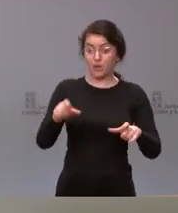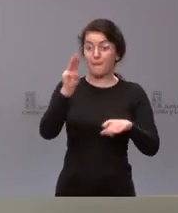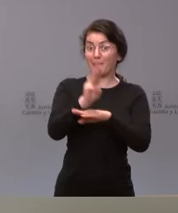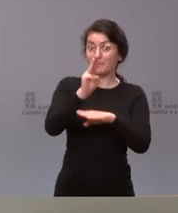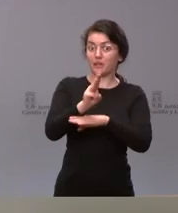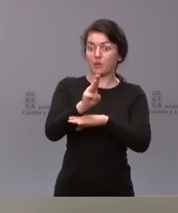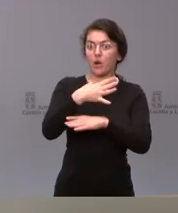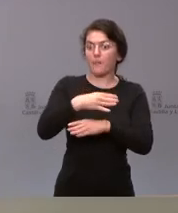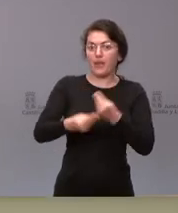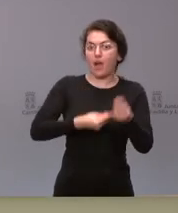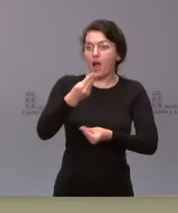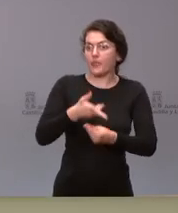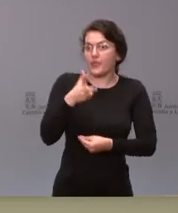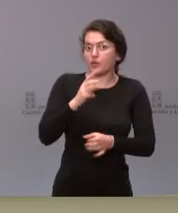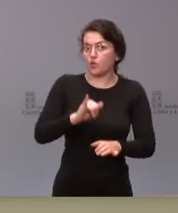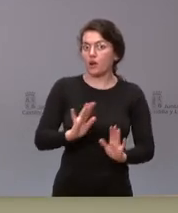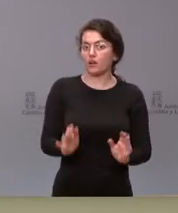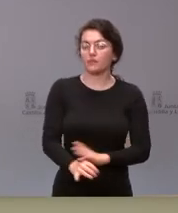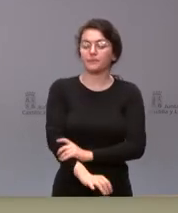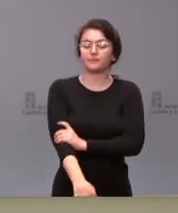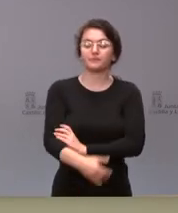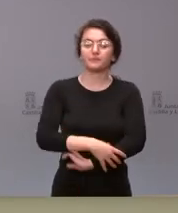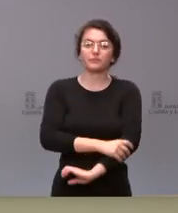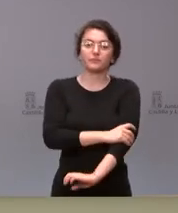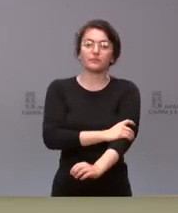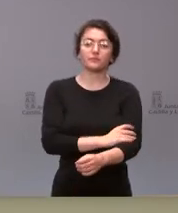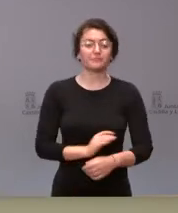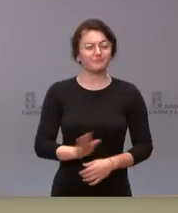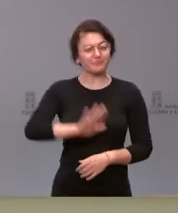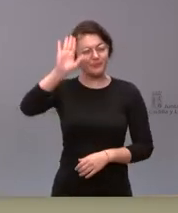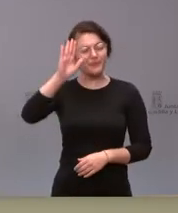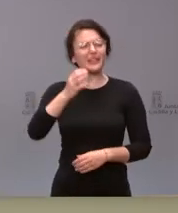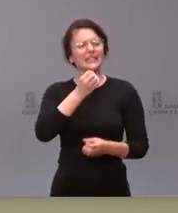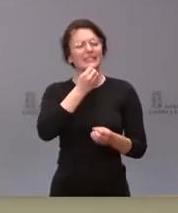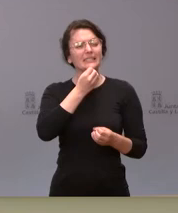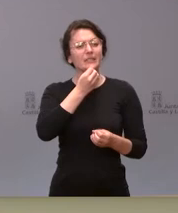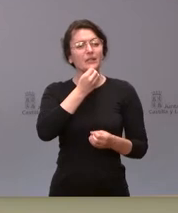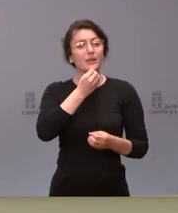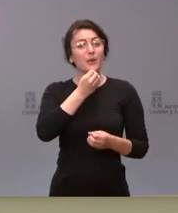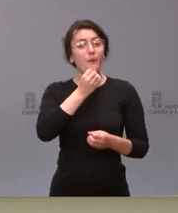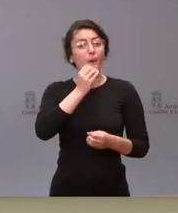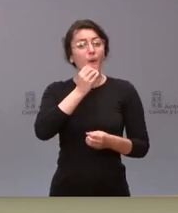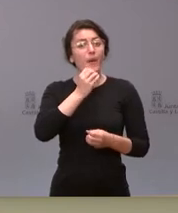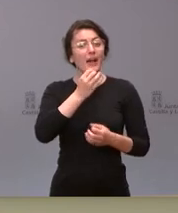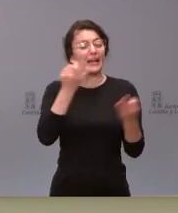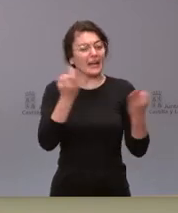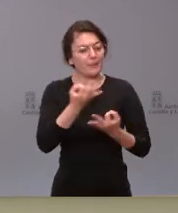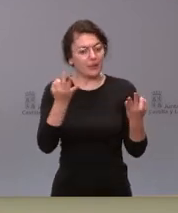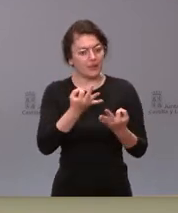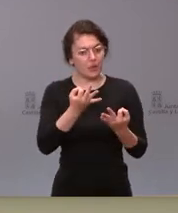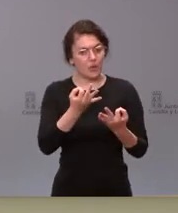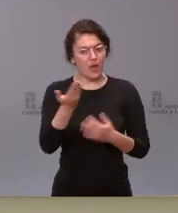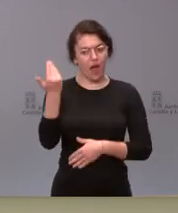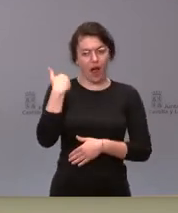Sí ¿qué ha pasado desde ayer a hoy para que ayer el vicepresidente se